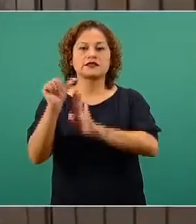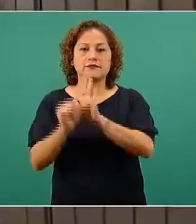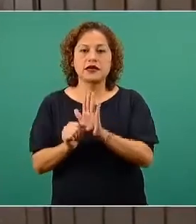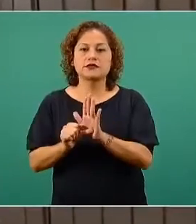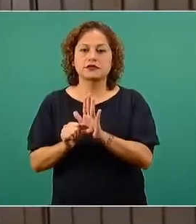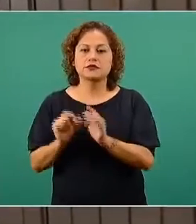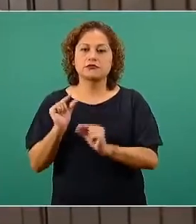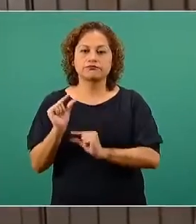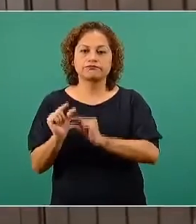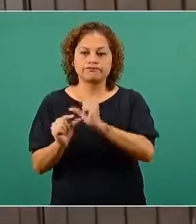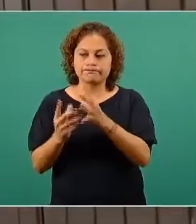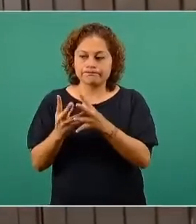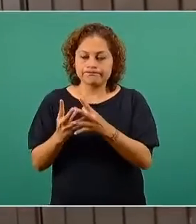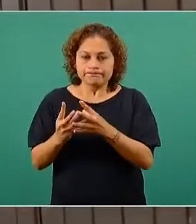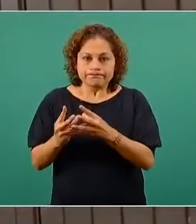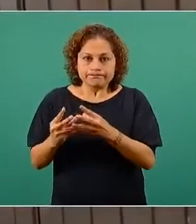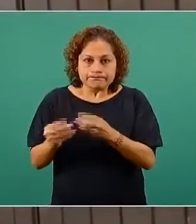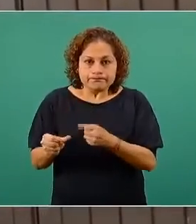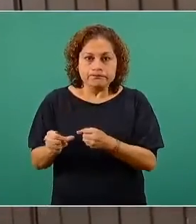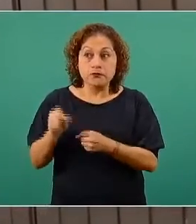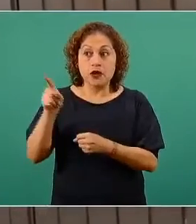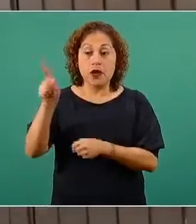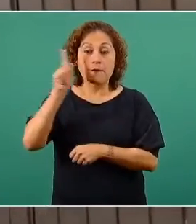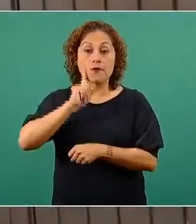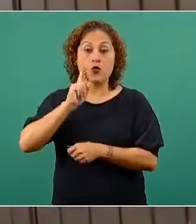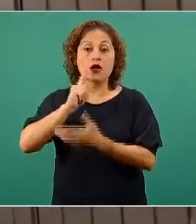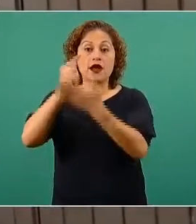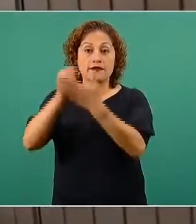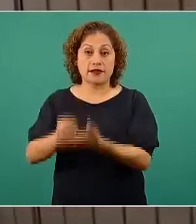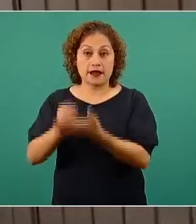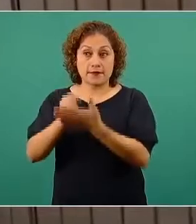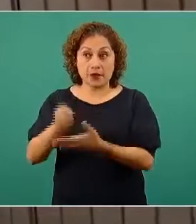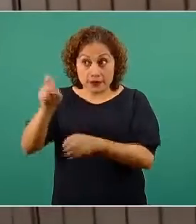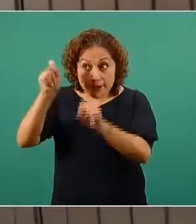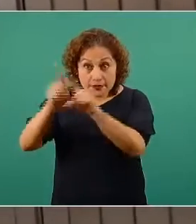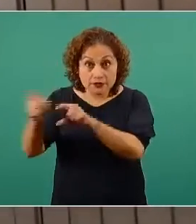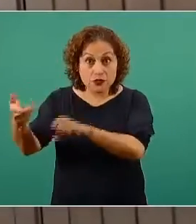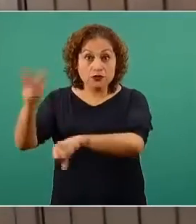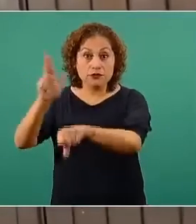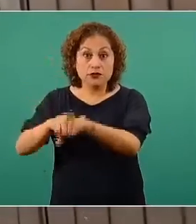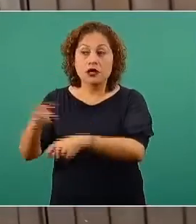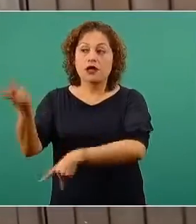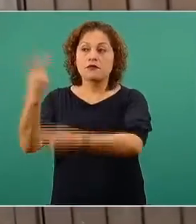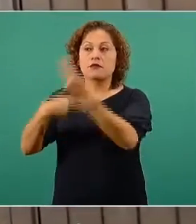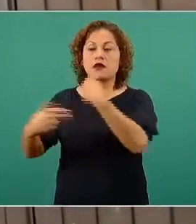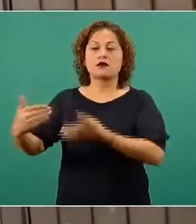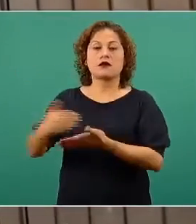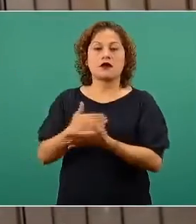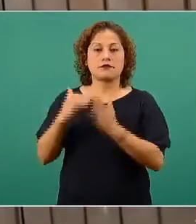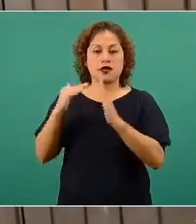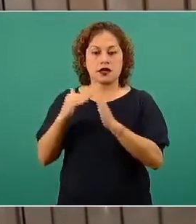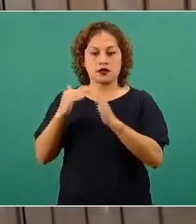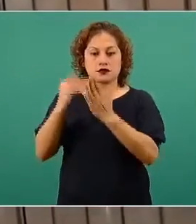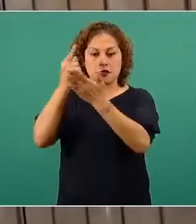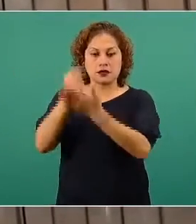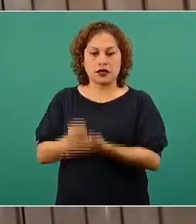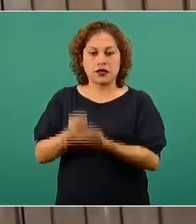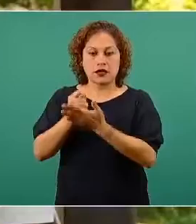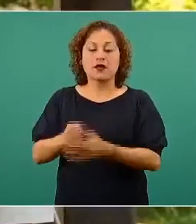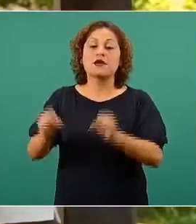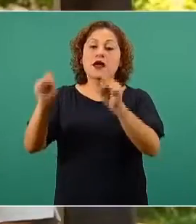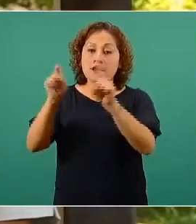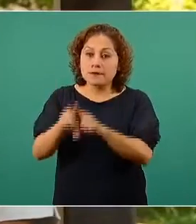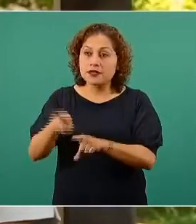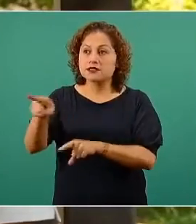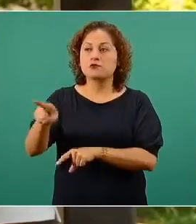Llegaba la terapeuta del centro COVID a mis terapias. Llegaba una enfermera a